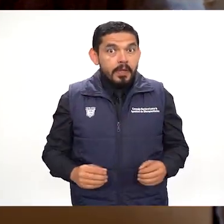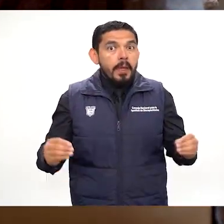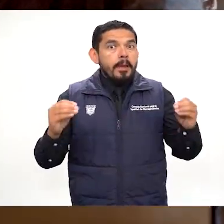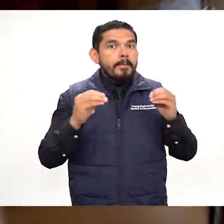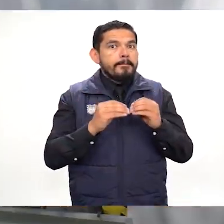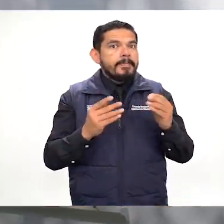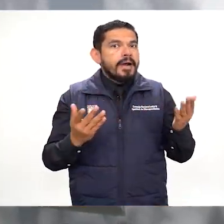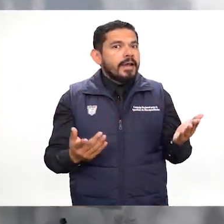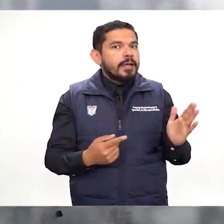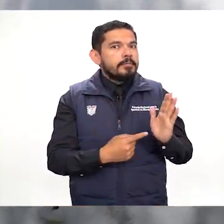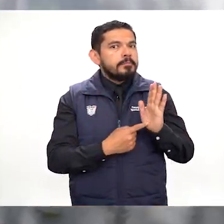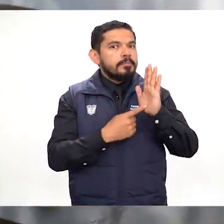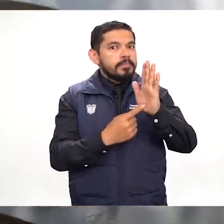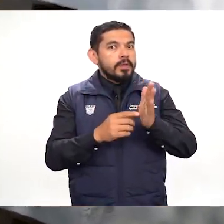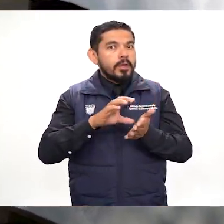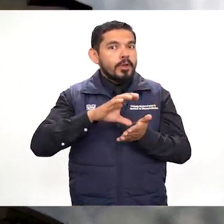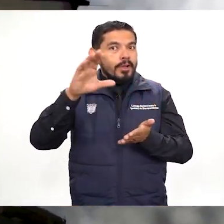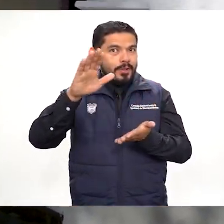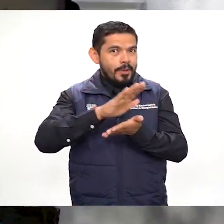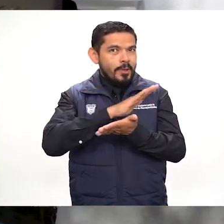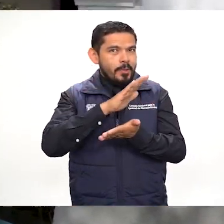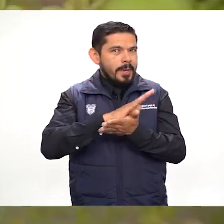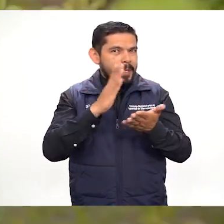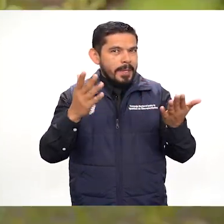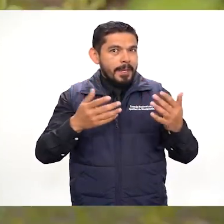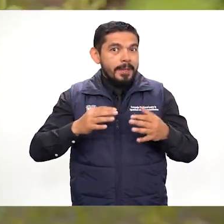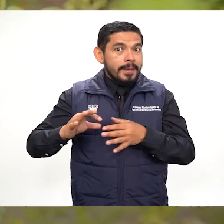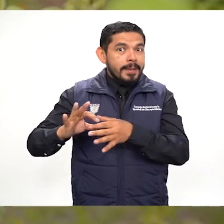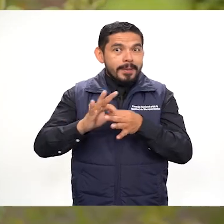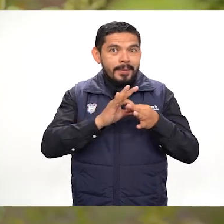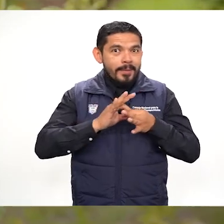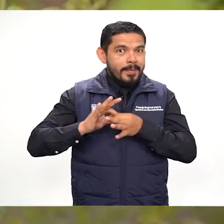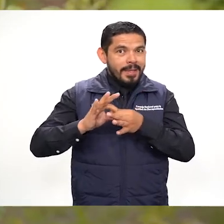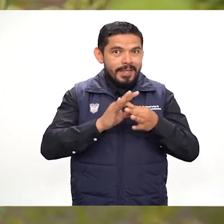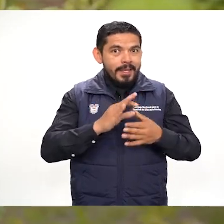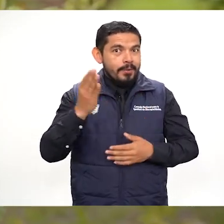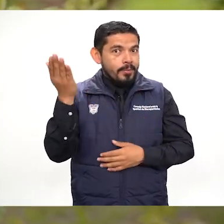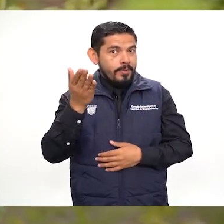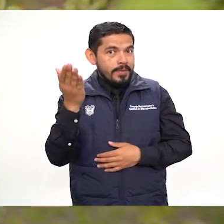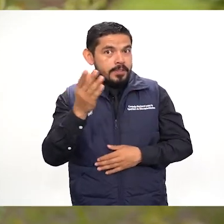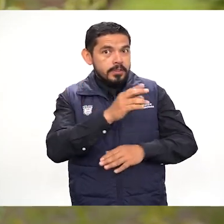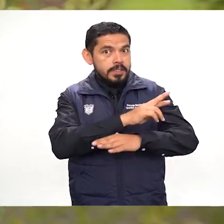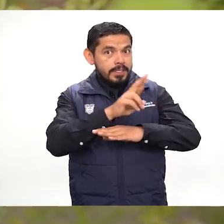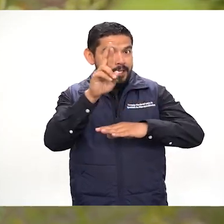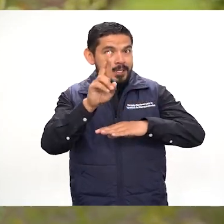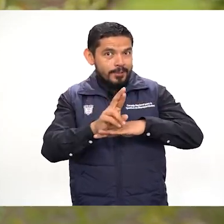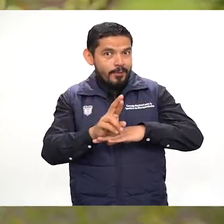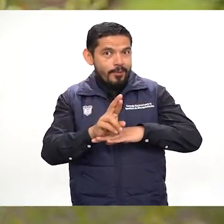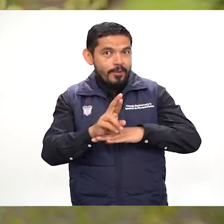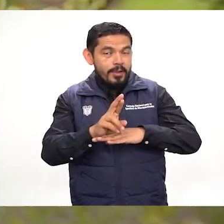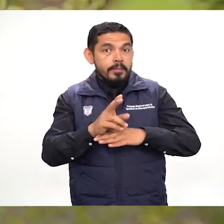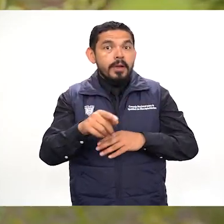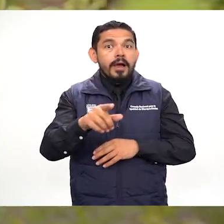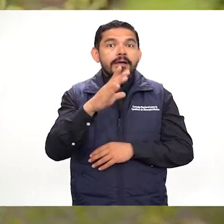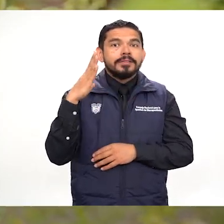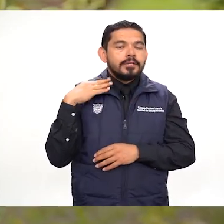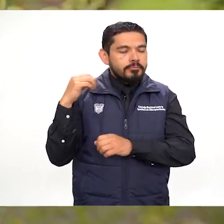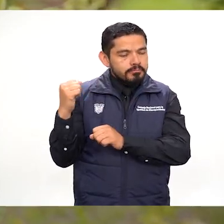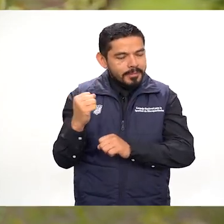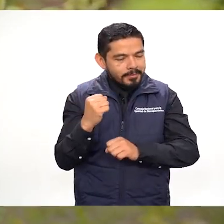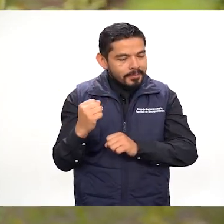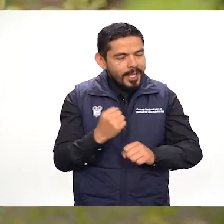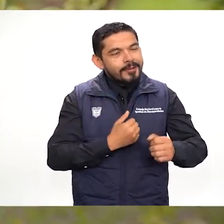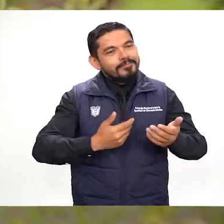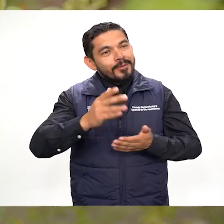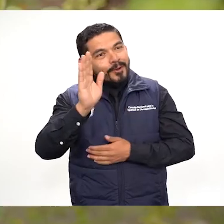Lo que más representa este colegio, esta escuela, la relación que se tiene con los profesores, las directoras, con el señor que